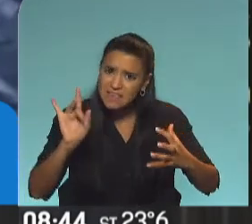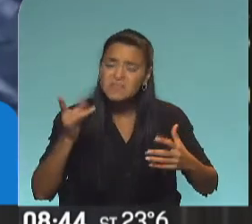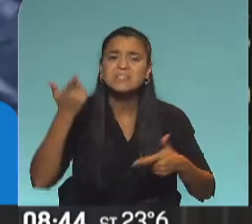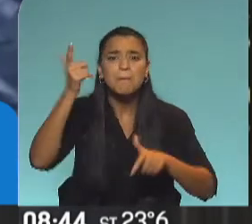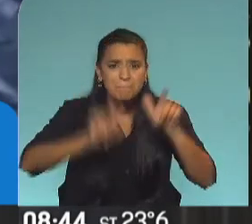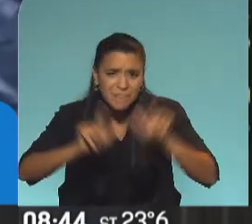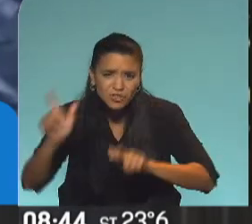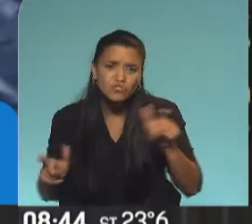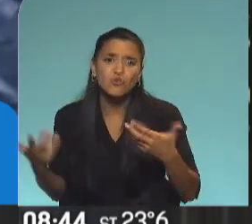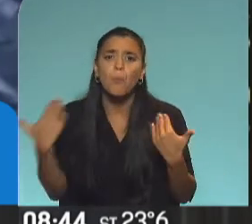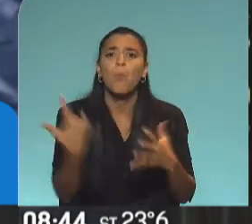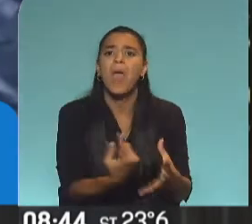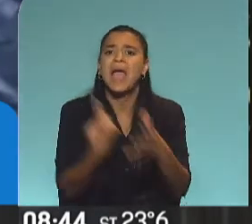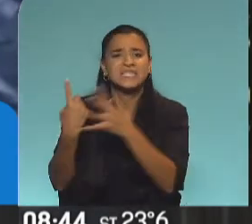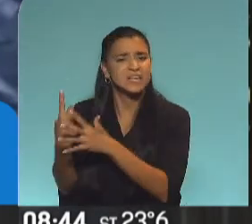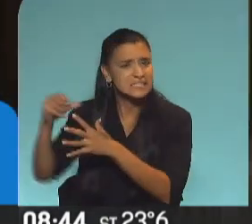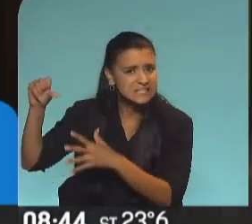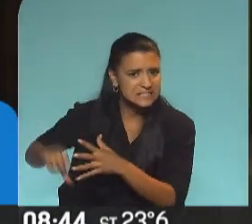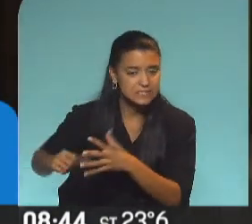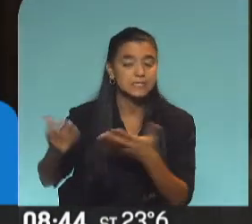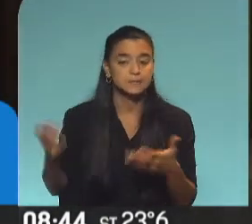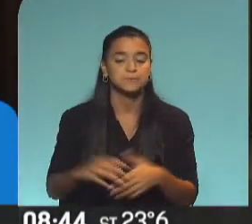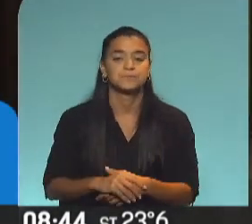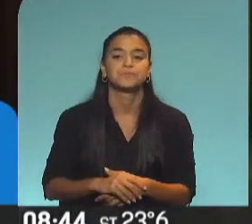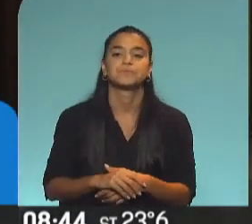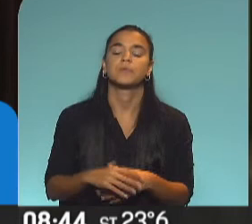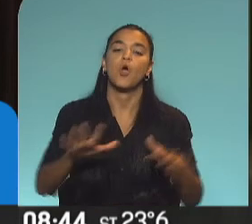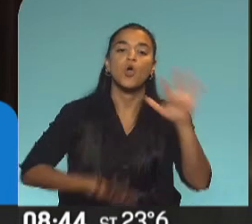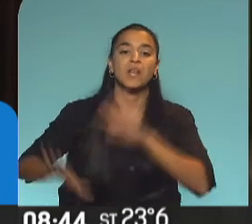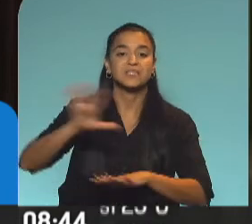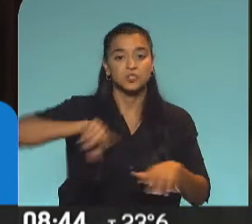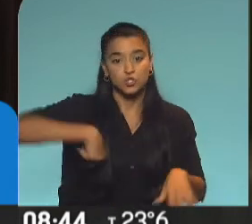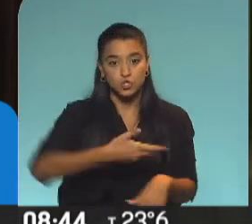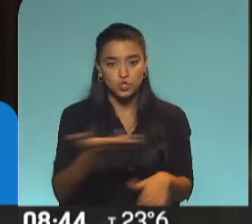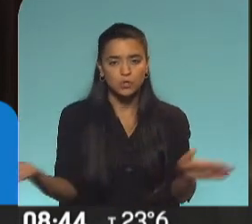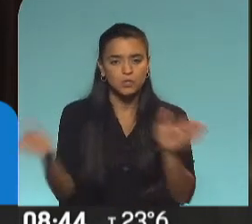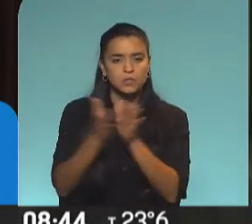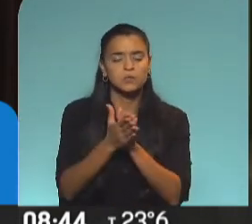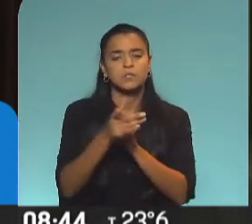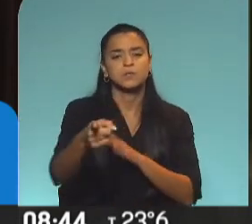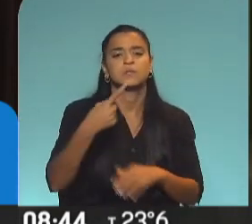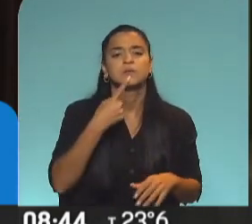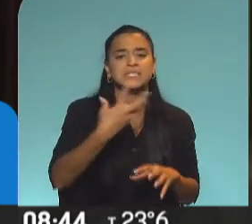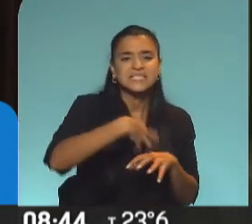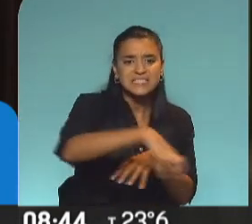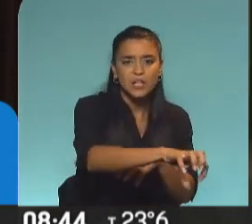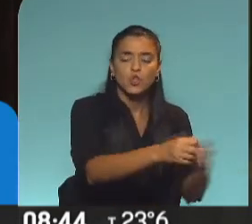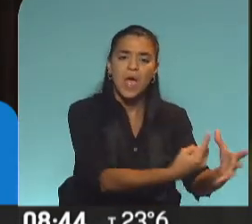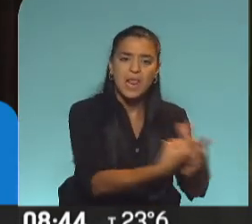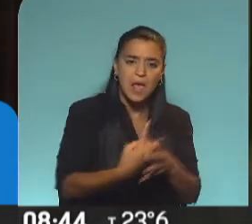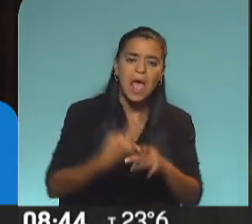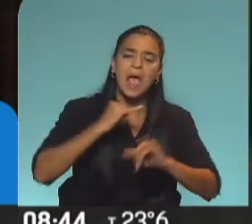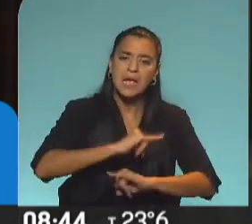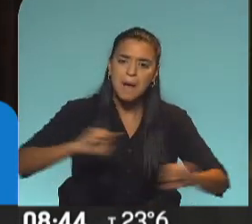pudieran realizar el aislamiento. Junto a las organizaciones sociales, abrimos centros de aislamiento, hicimos